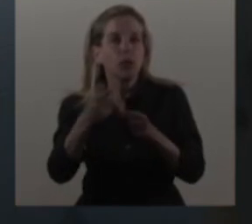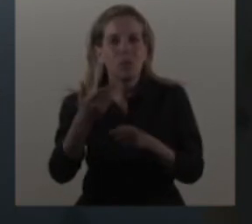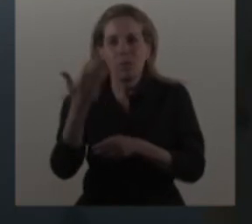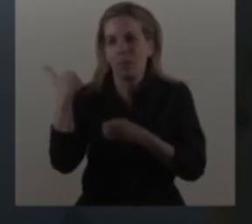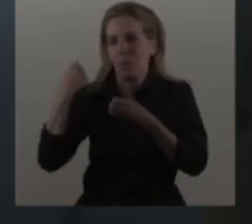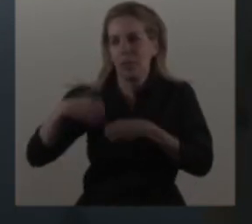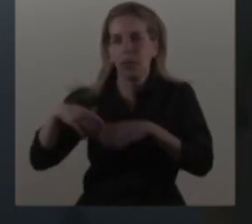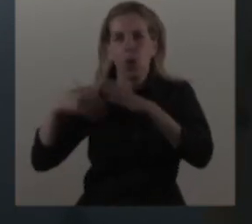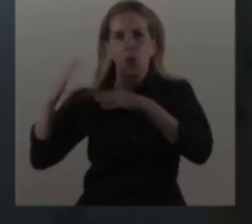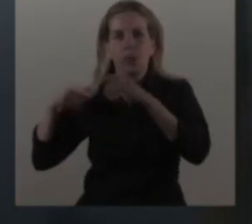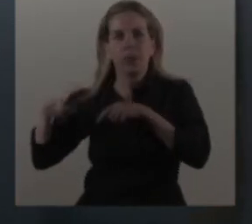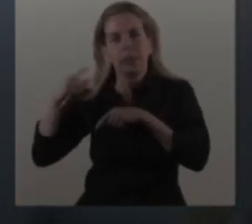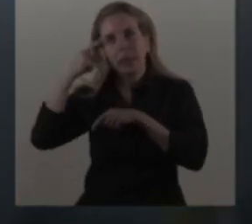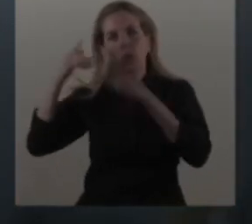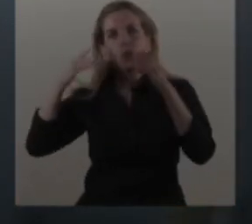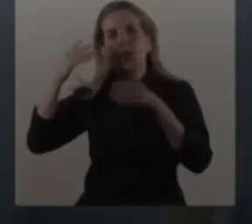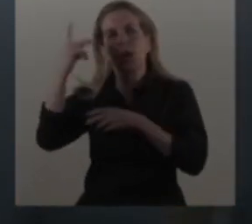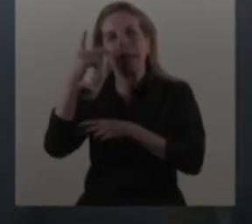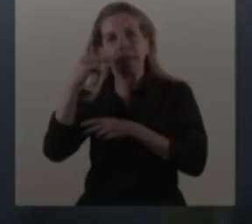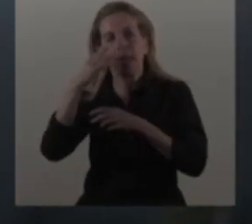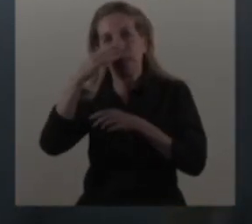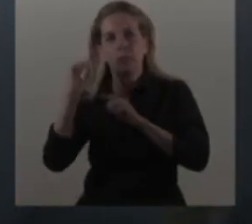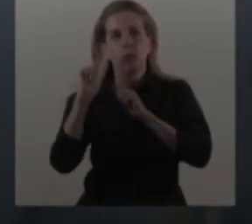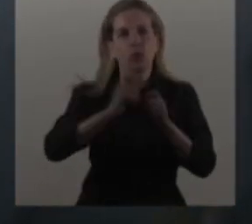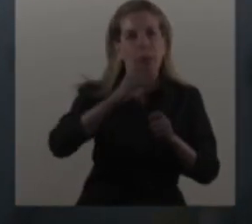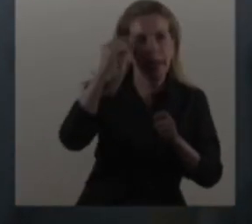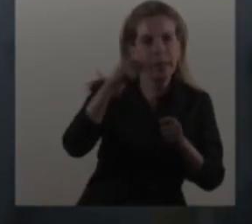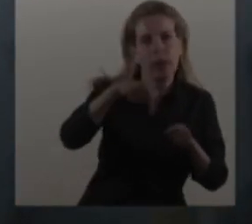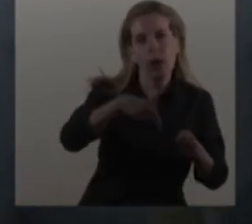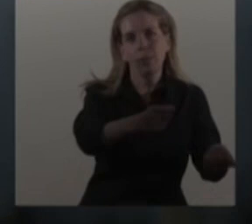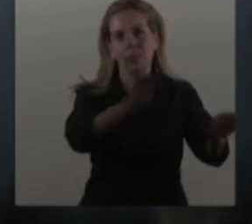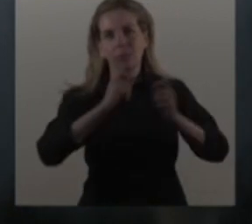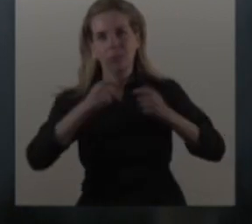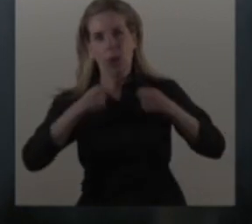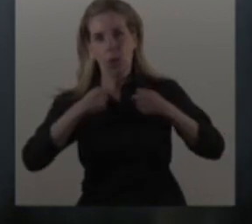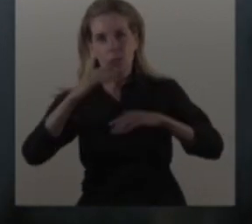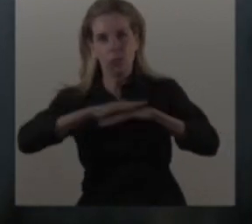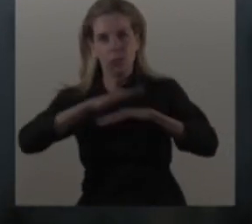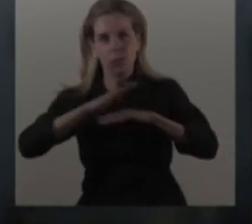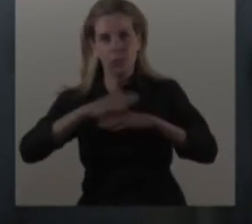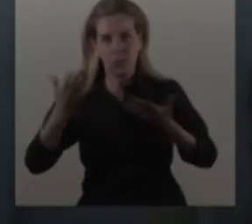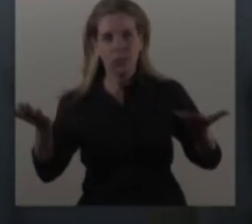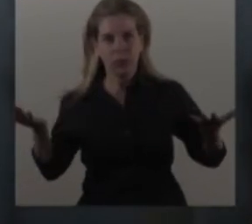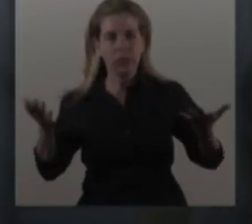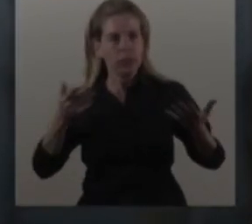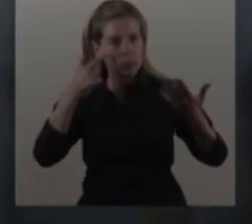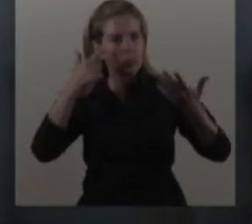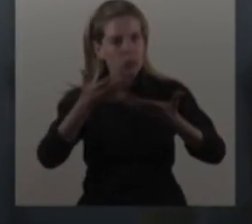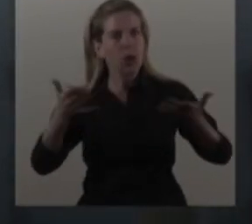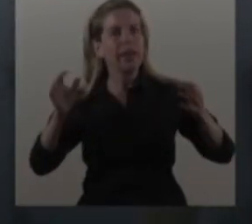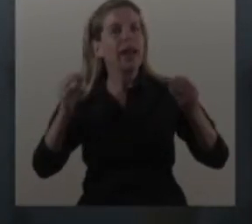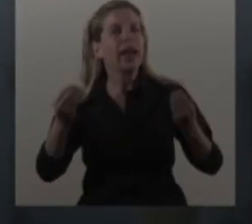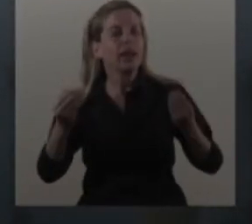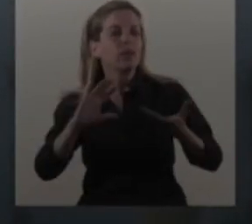terminarlo a mí. Y a mí me hace muy feliz, porque finalmente lo único que eso deja en evidencia es que tuvimos siempre una